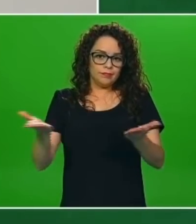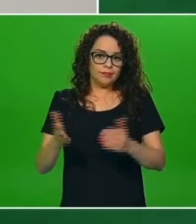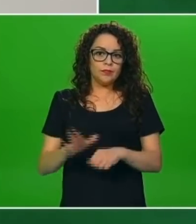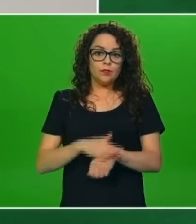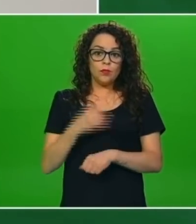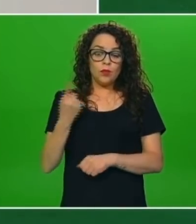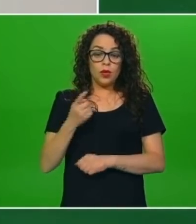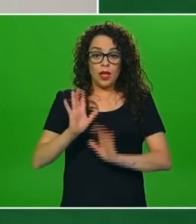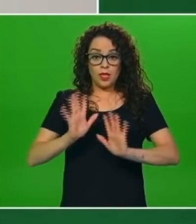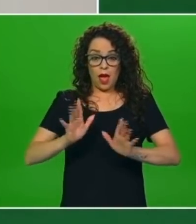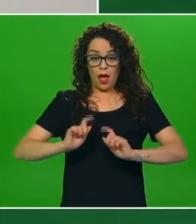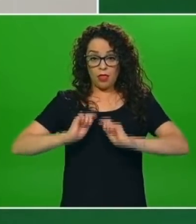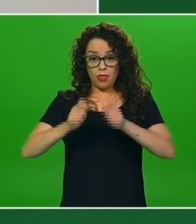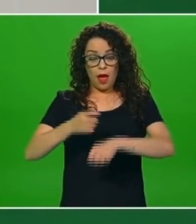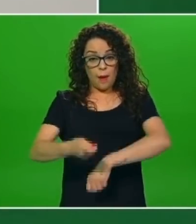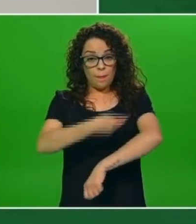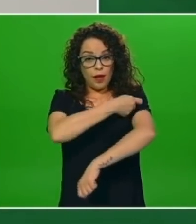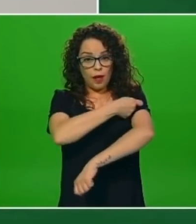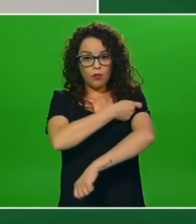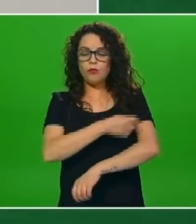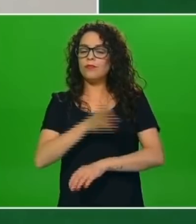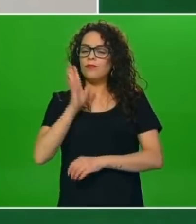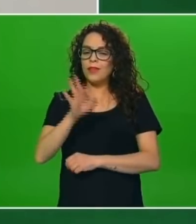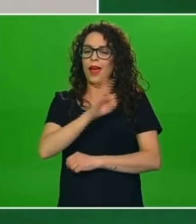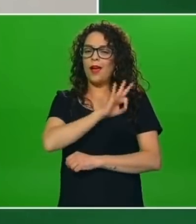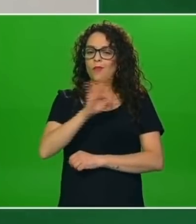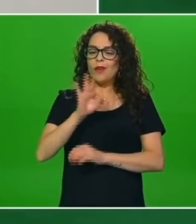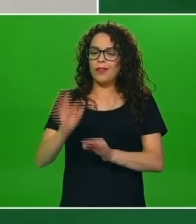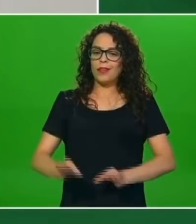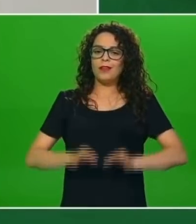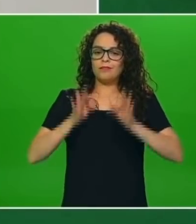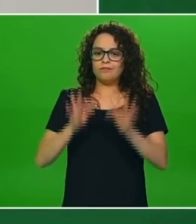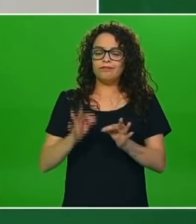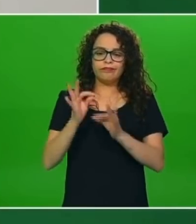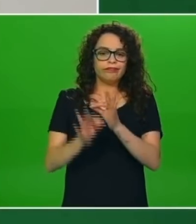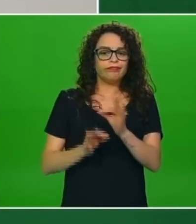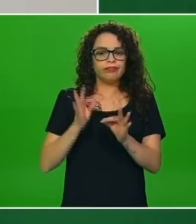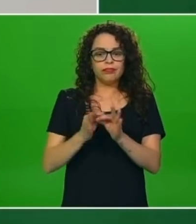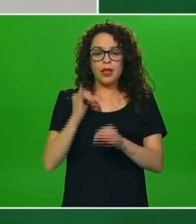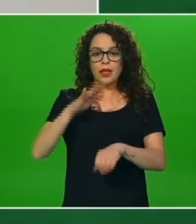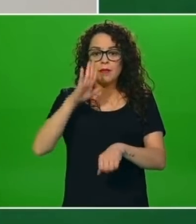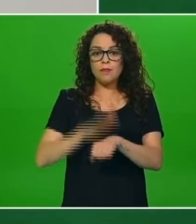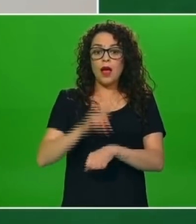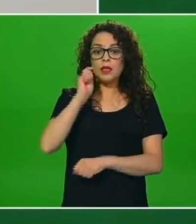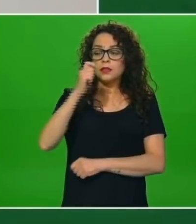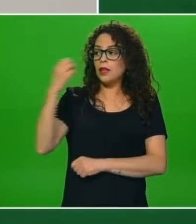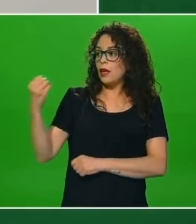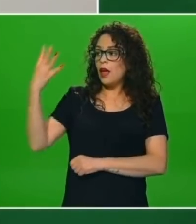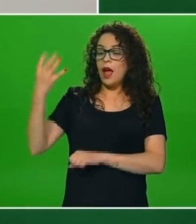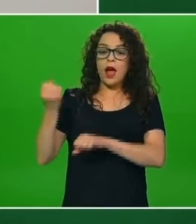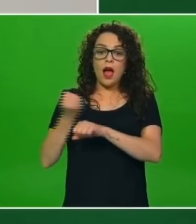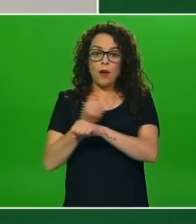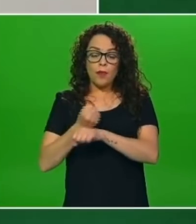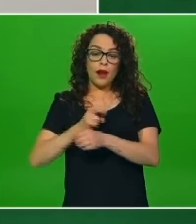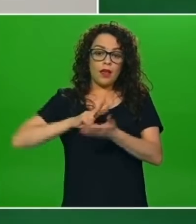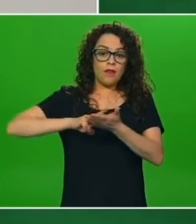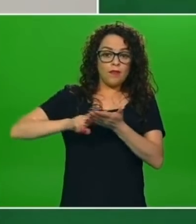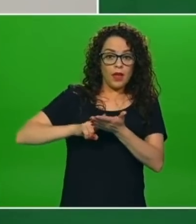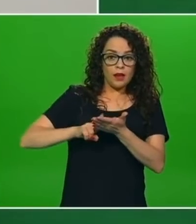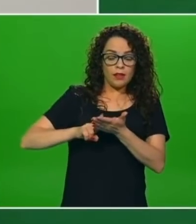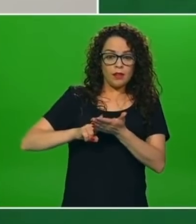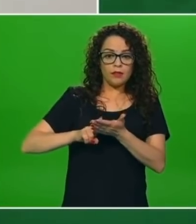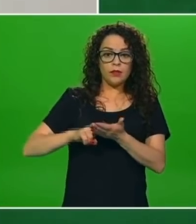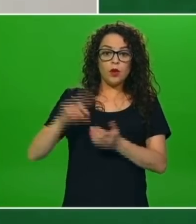al vacunarlos ellos estén listos, sobre todo las entidades que tienen niveles amarillos y verdes, para cuando llegue el verde y lleguen las